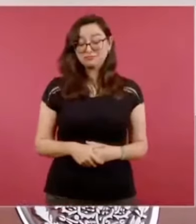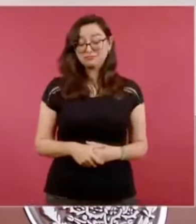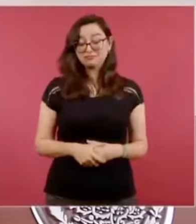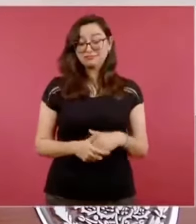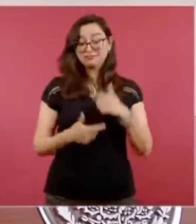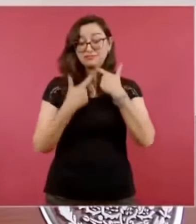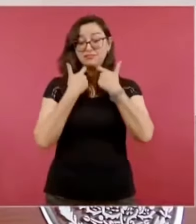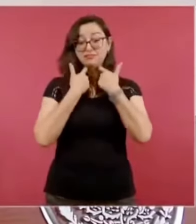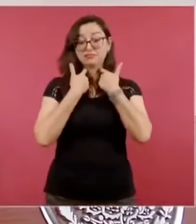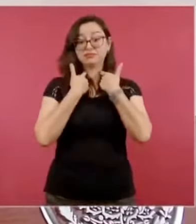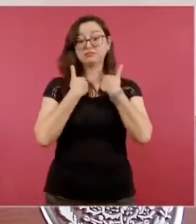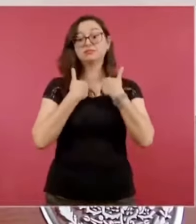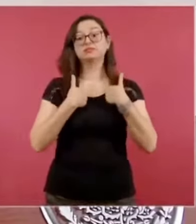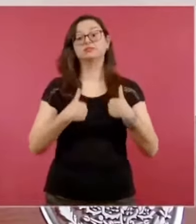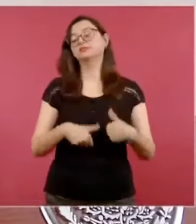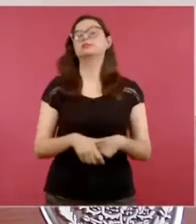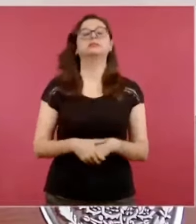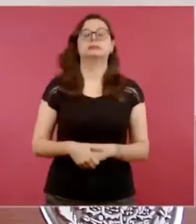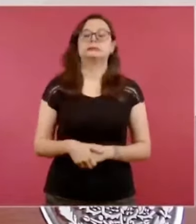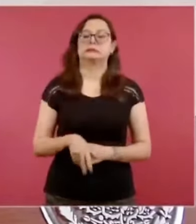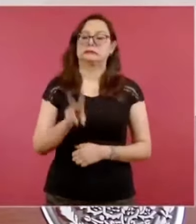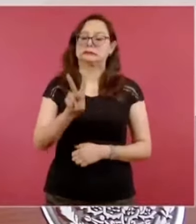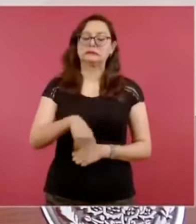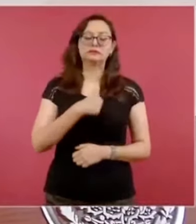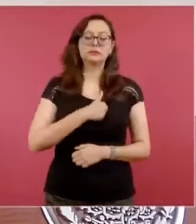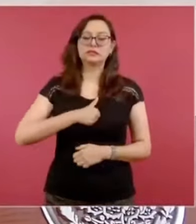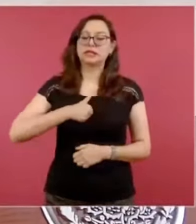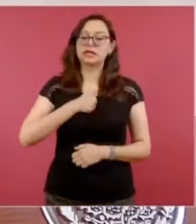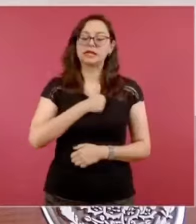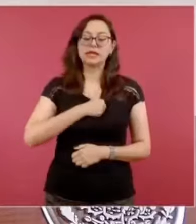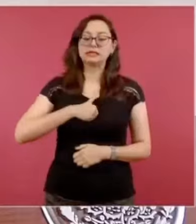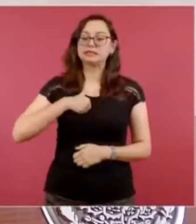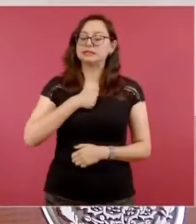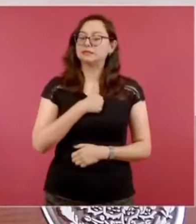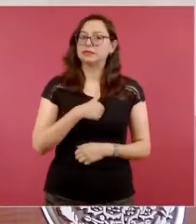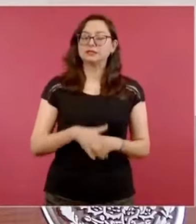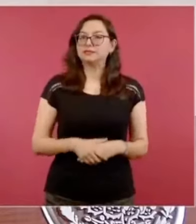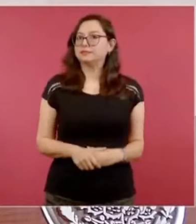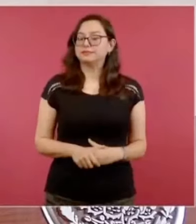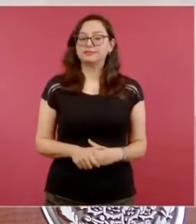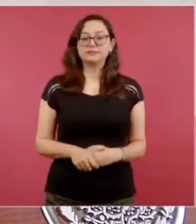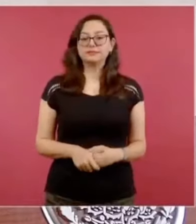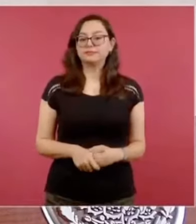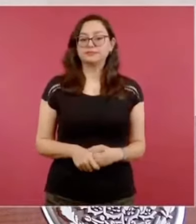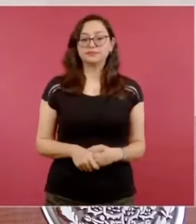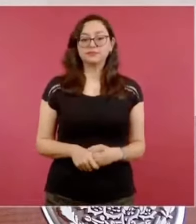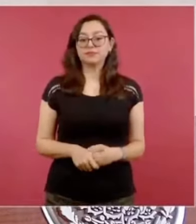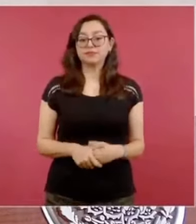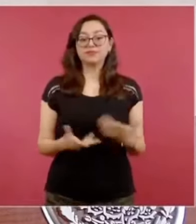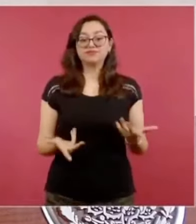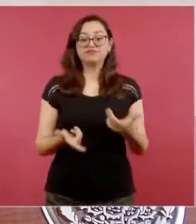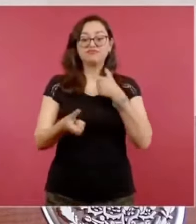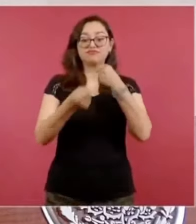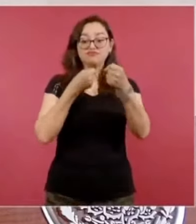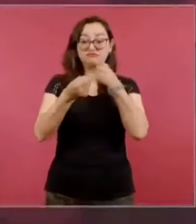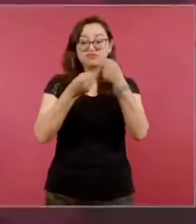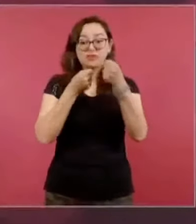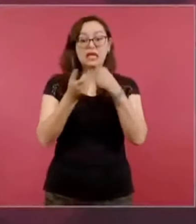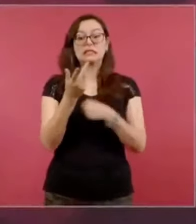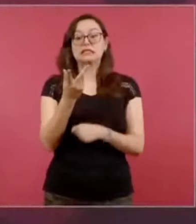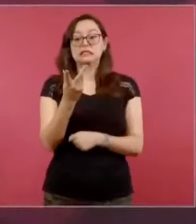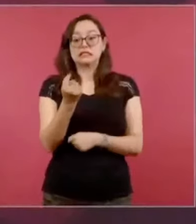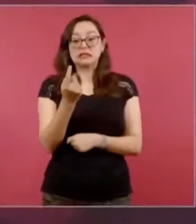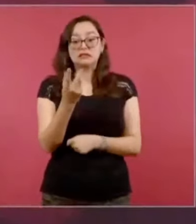que los medios…